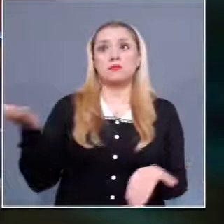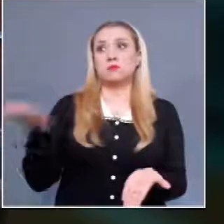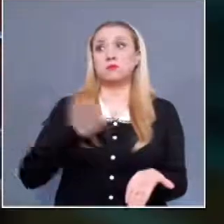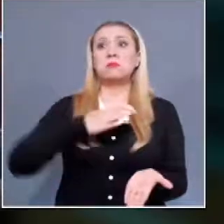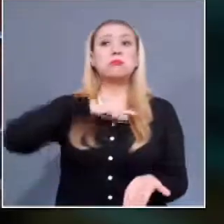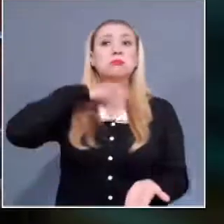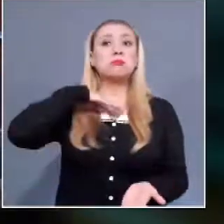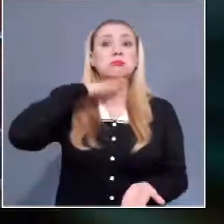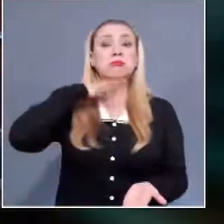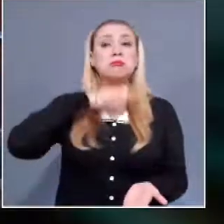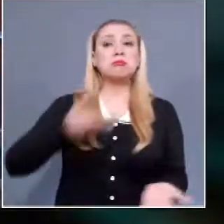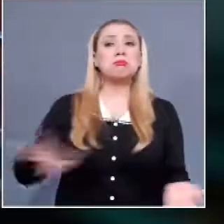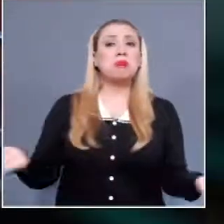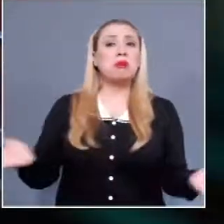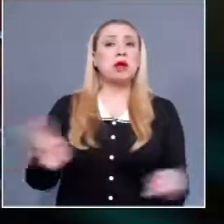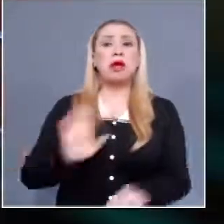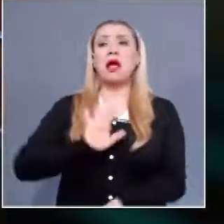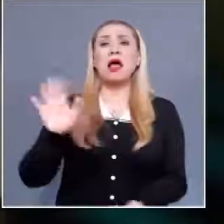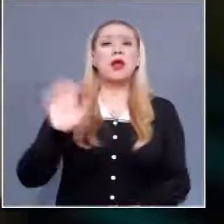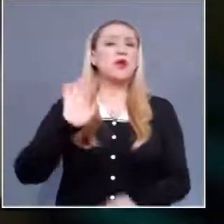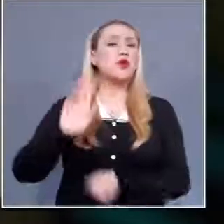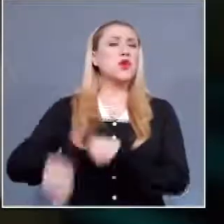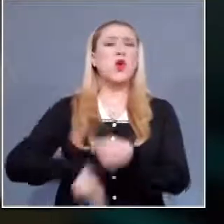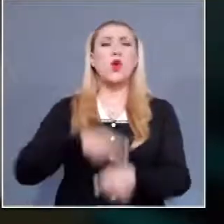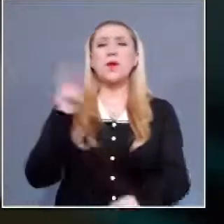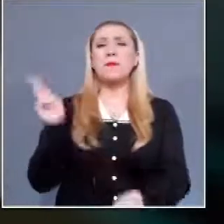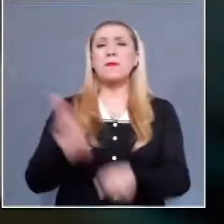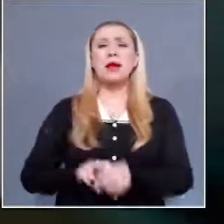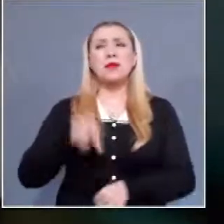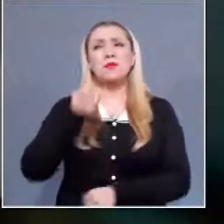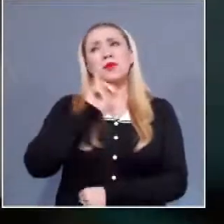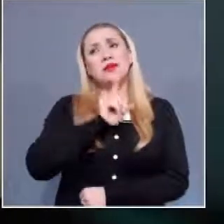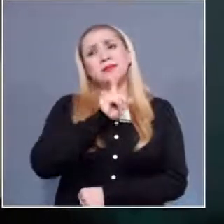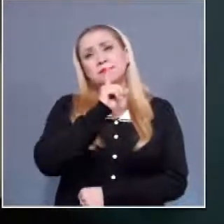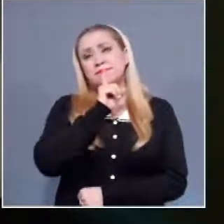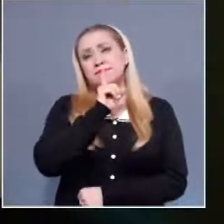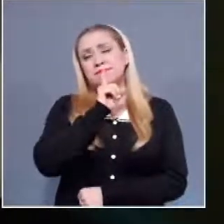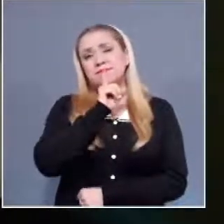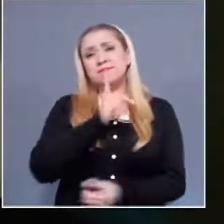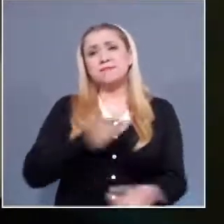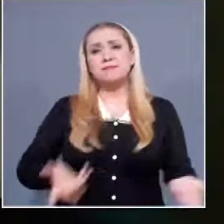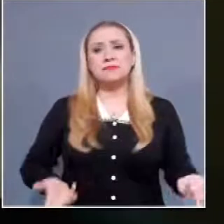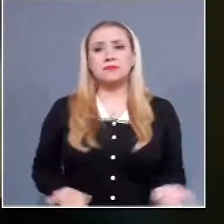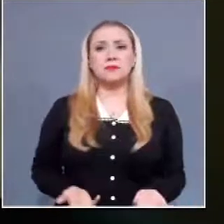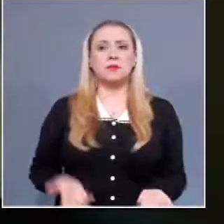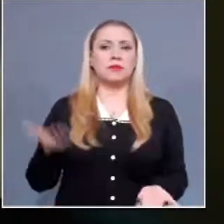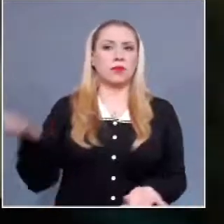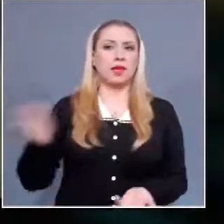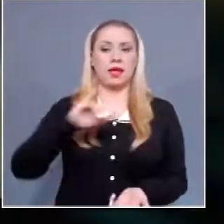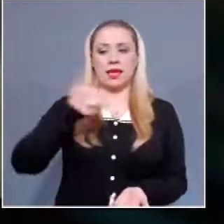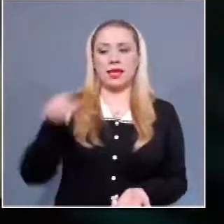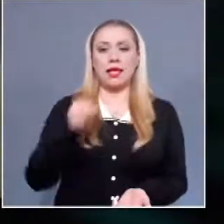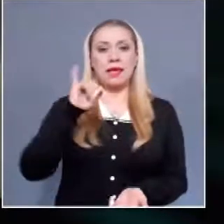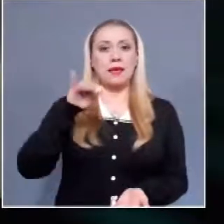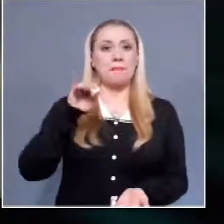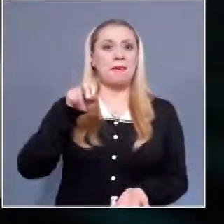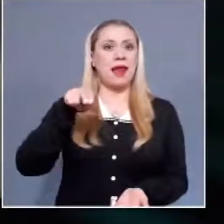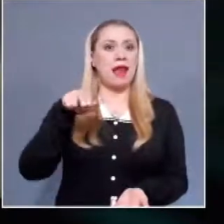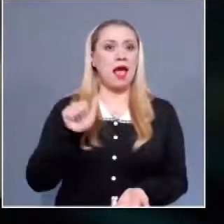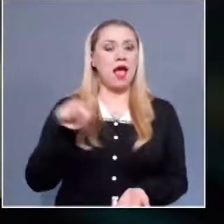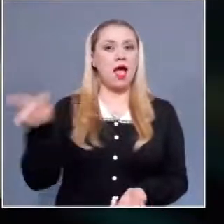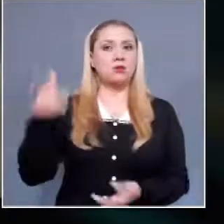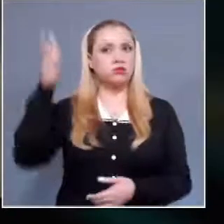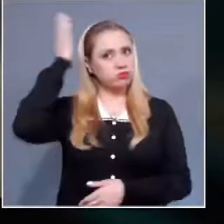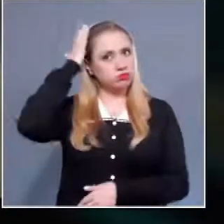normalizado, que es la desigualdad para las mujeres. Jimena Ábalos, titular de la Unidad de Prevención y Combate al Acoso